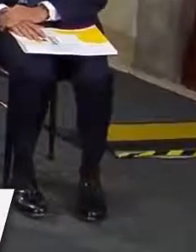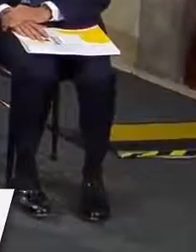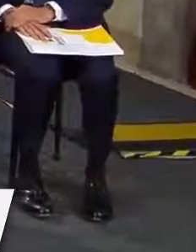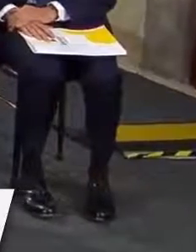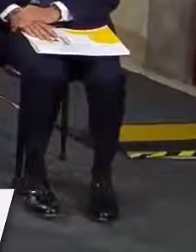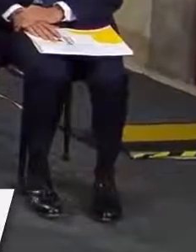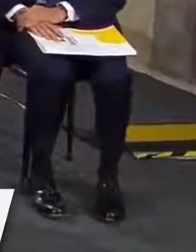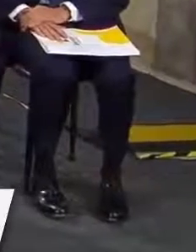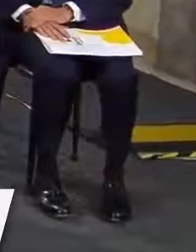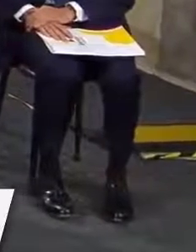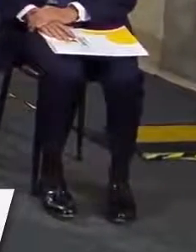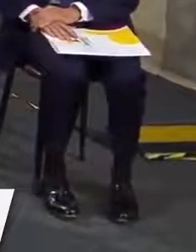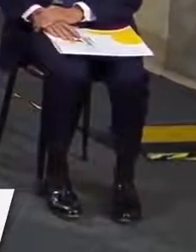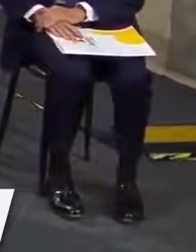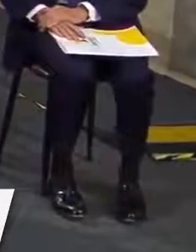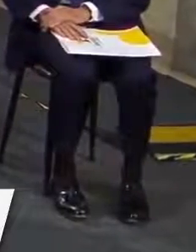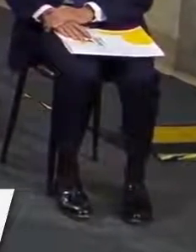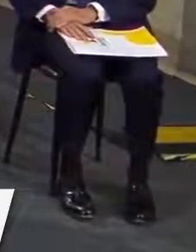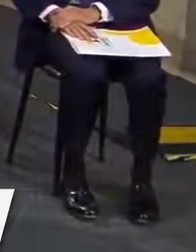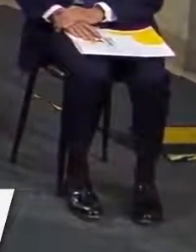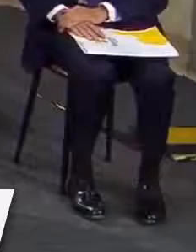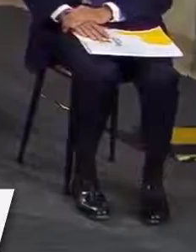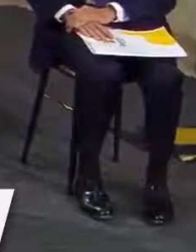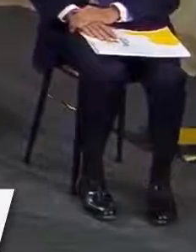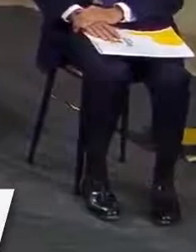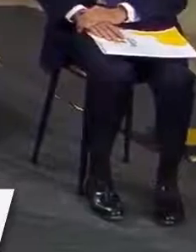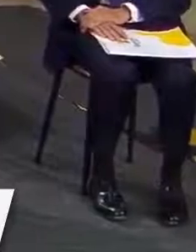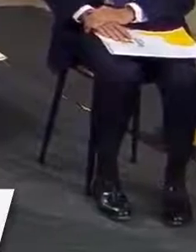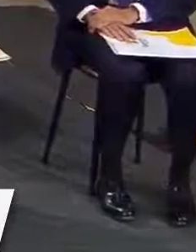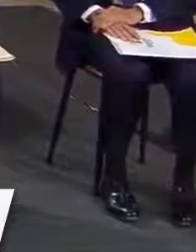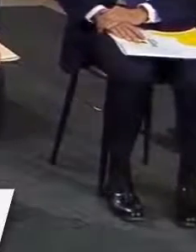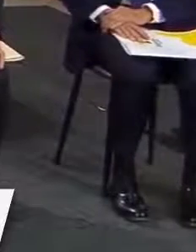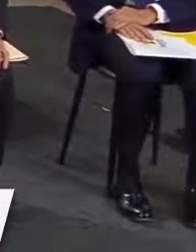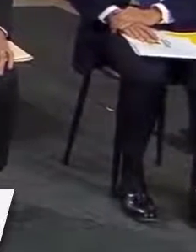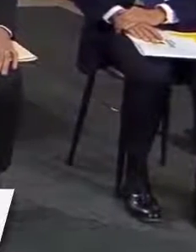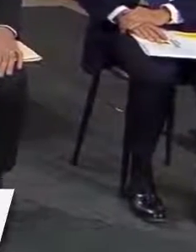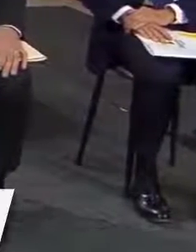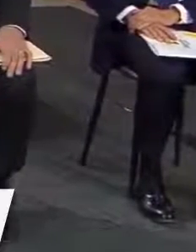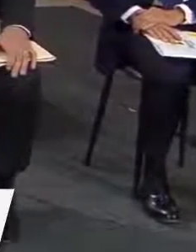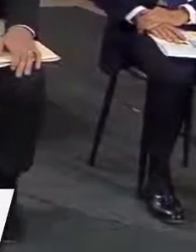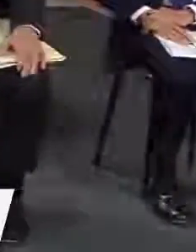camas en el caso de que se necesite.